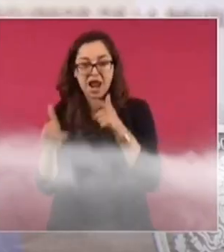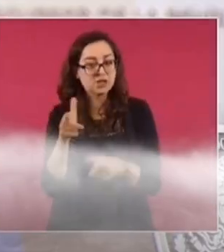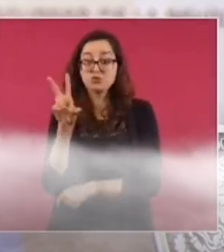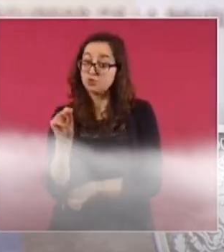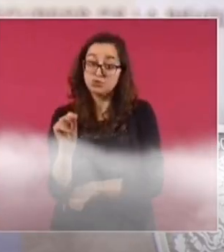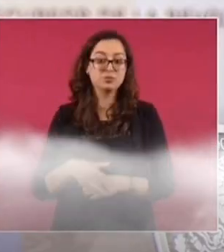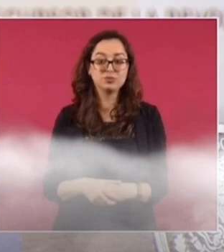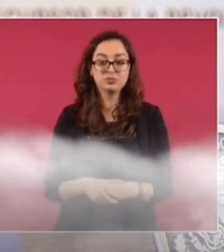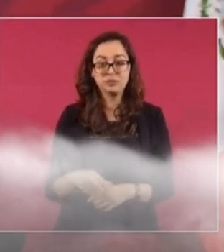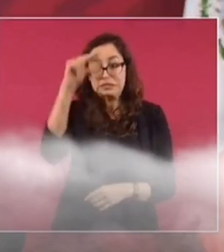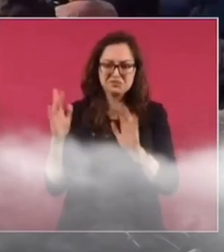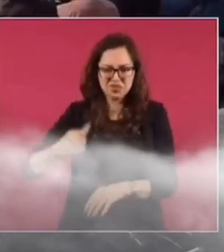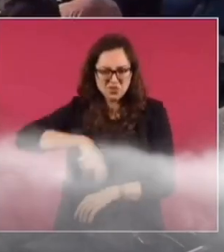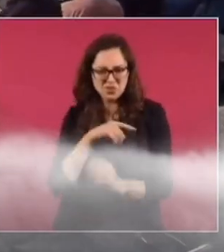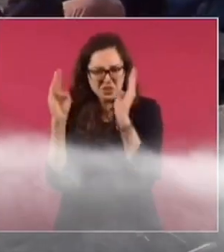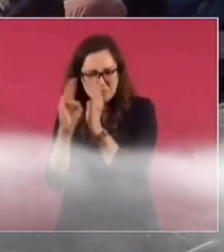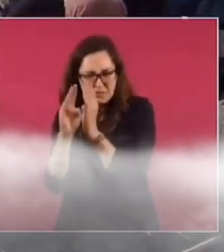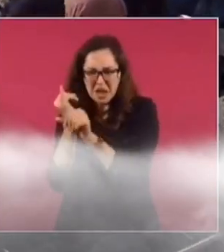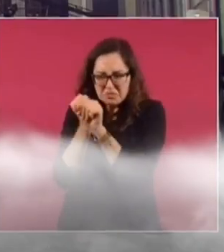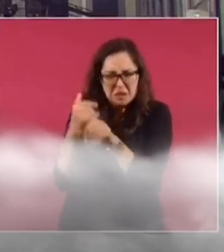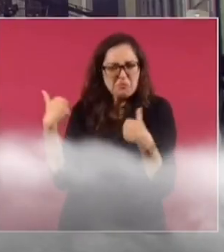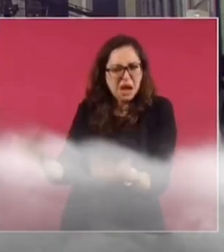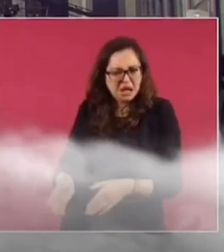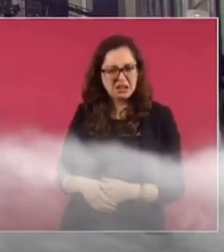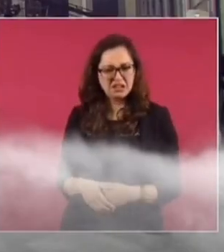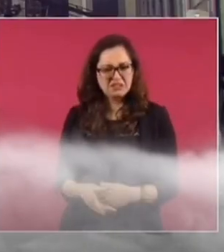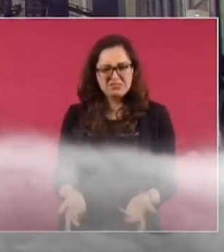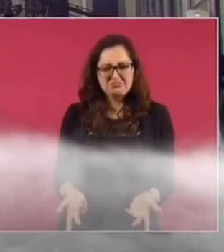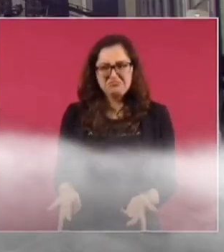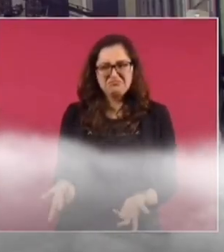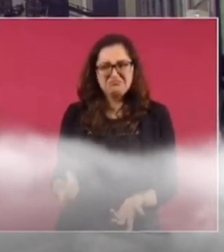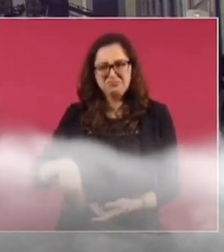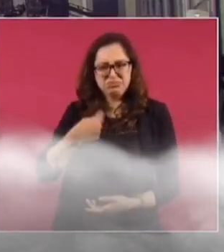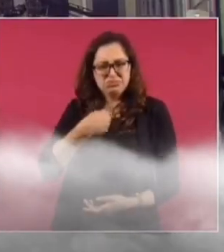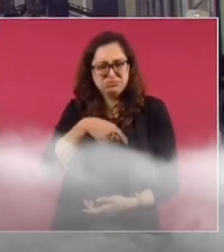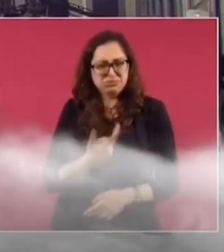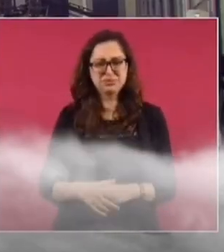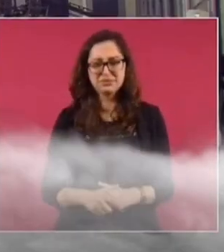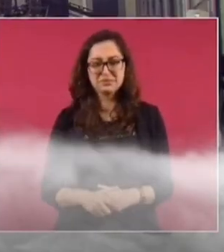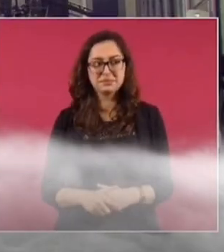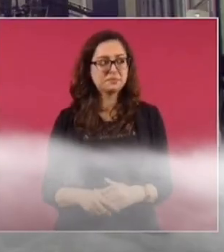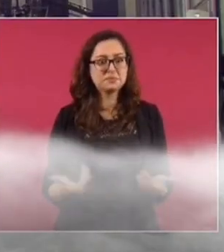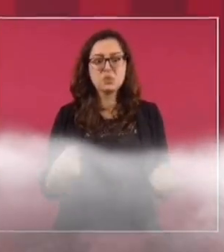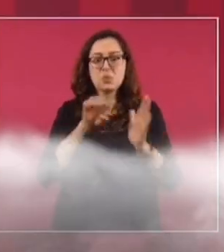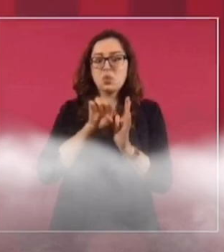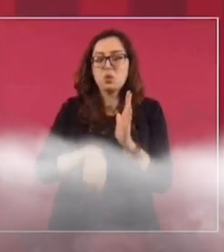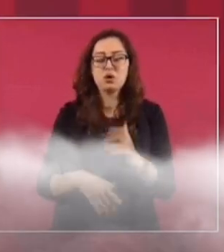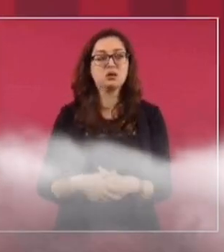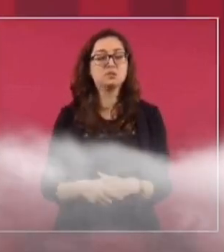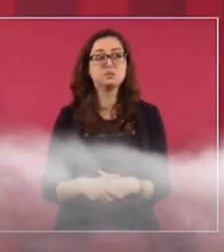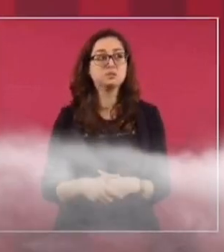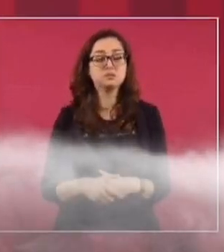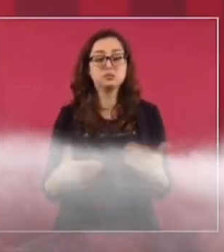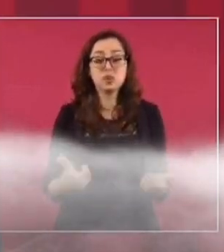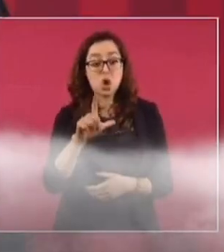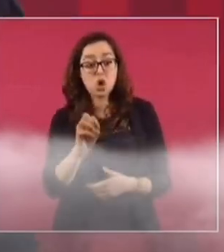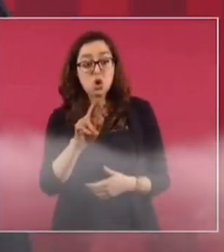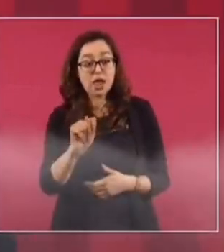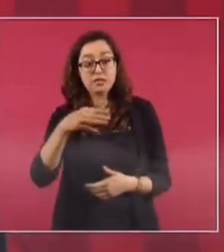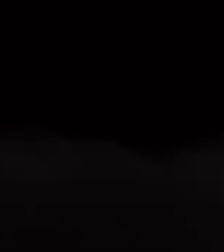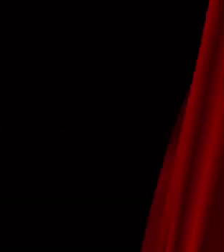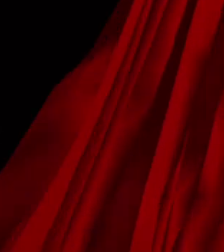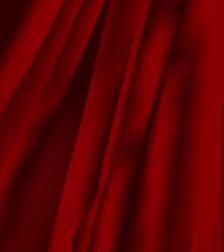Y el uso de la inteligencia. ¿Pero para qué lo vamos entonces a investigar? ¿O lo vamos a espiar? Es como si espiáramos a